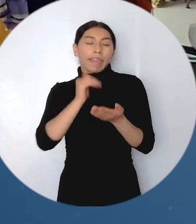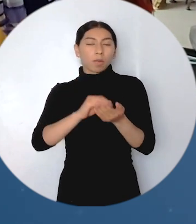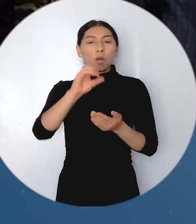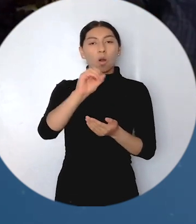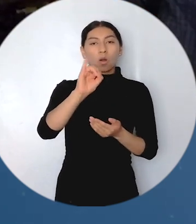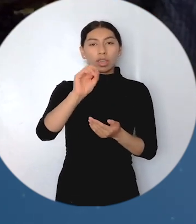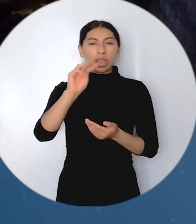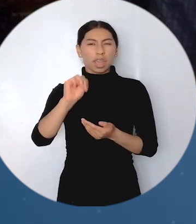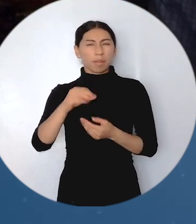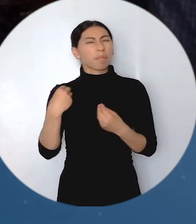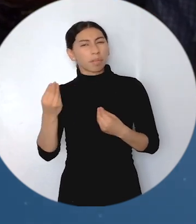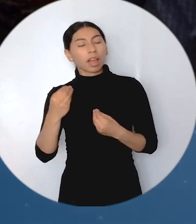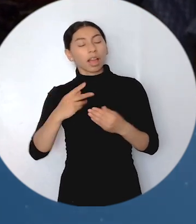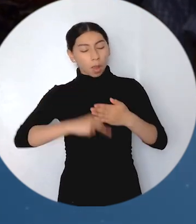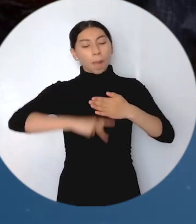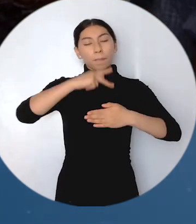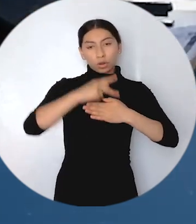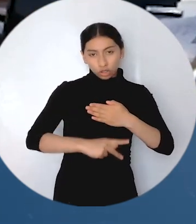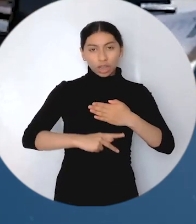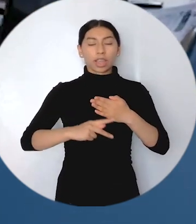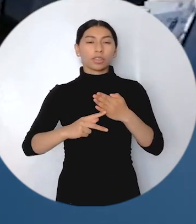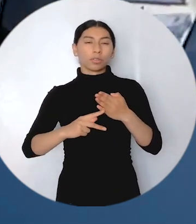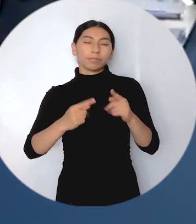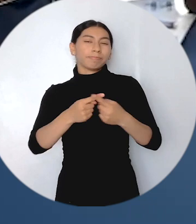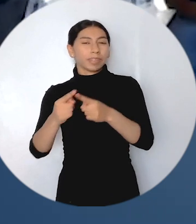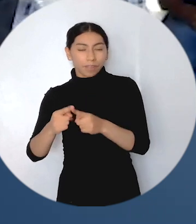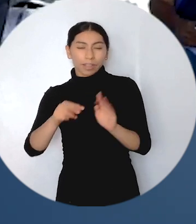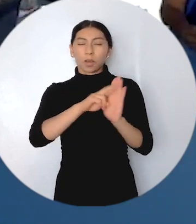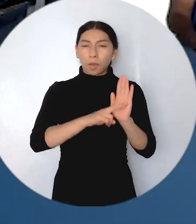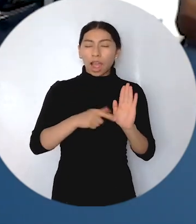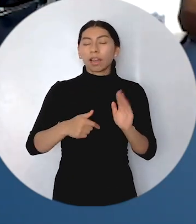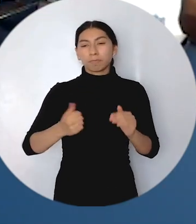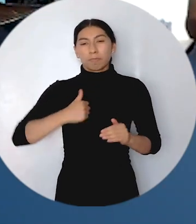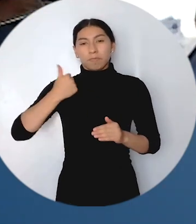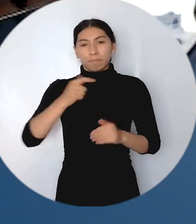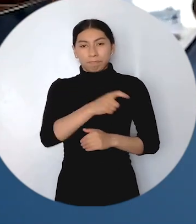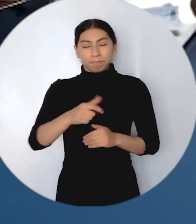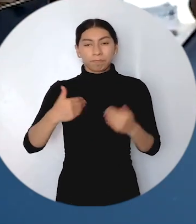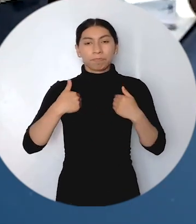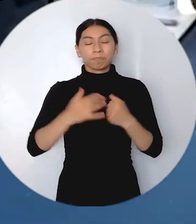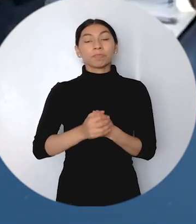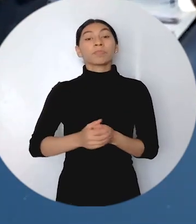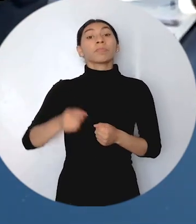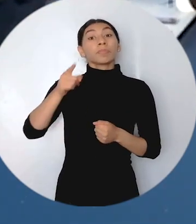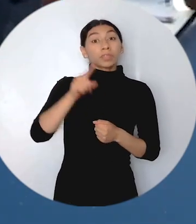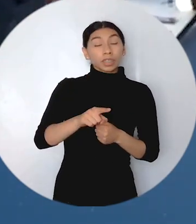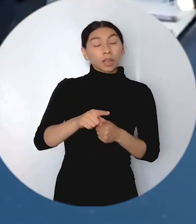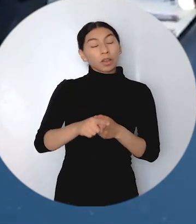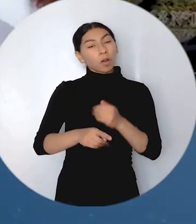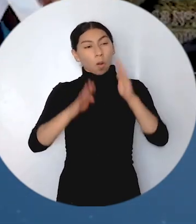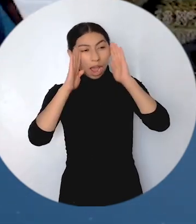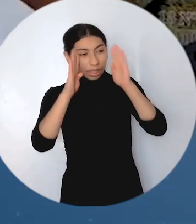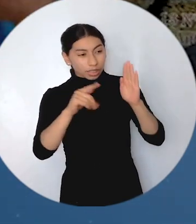con el objetivo de articular acciones de los proyectos, planes y programas en beneficio de las víctimas. Asimismo, ha avanzado en la asistencia